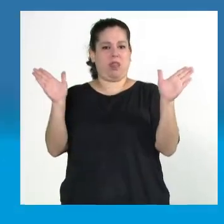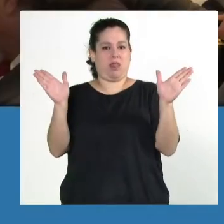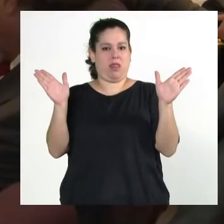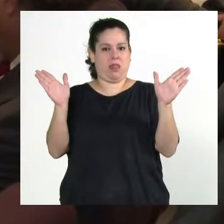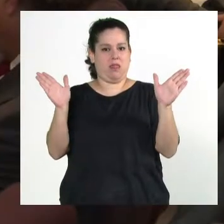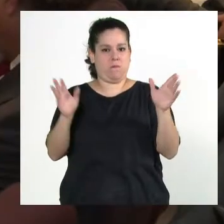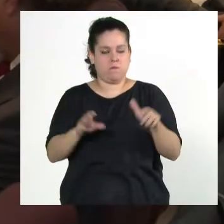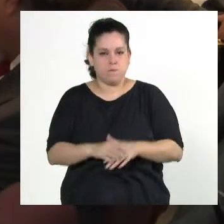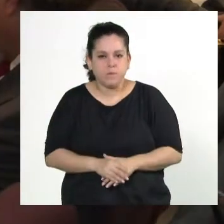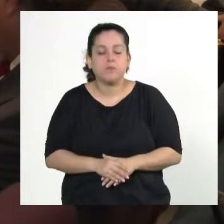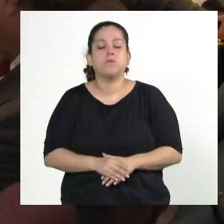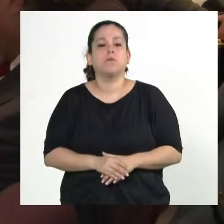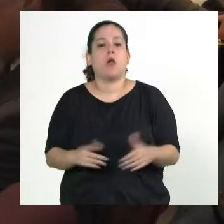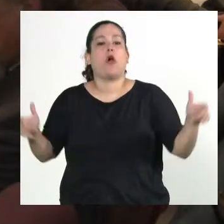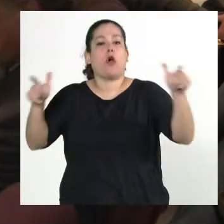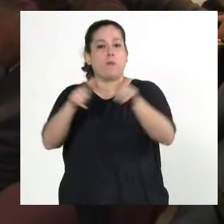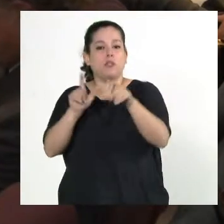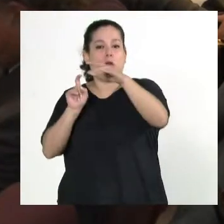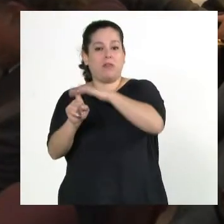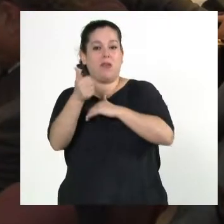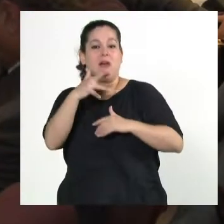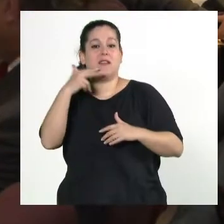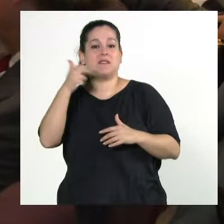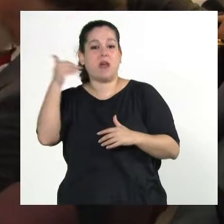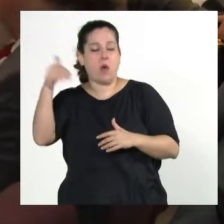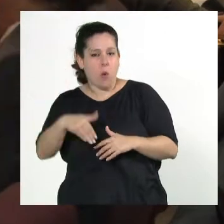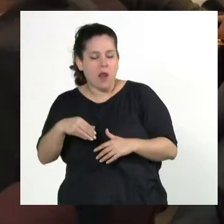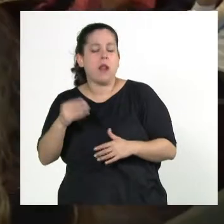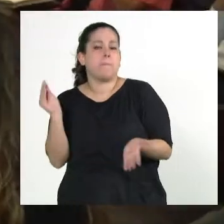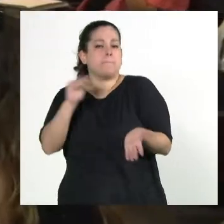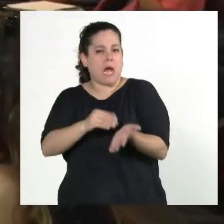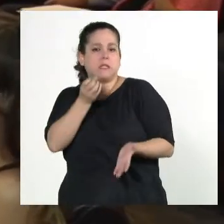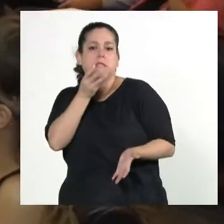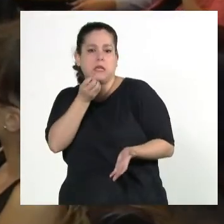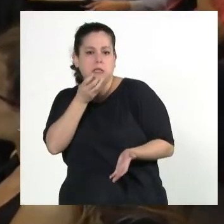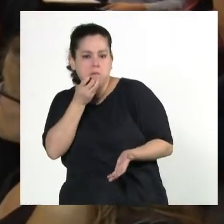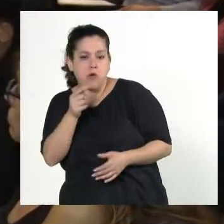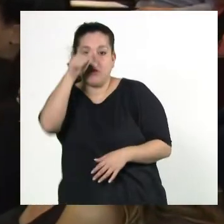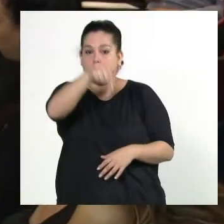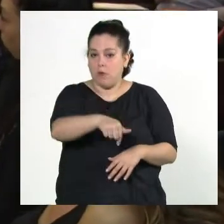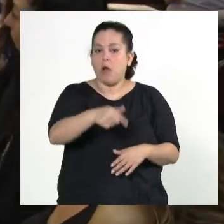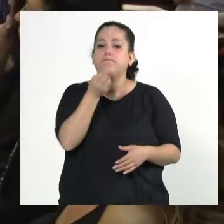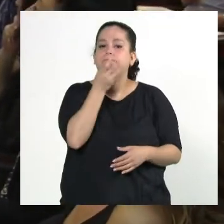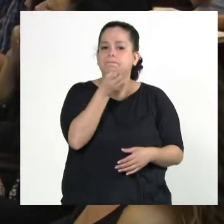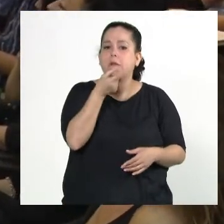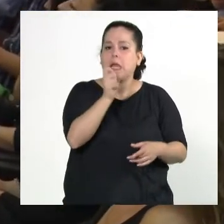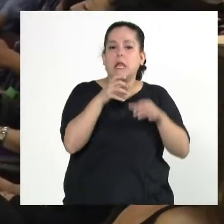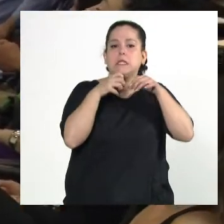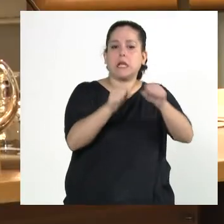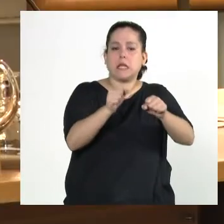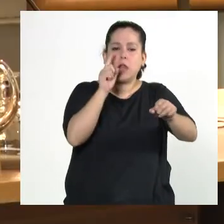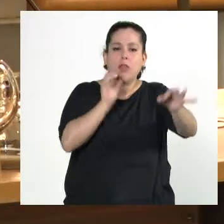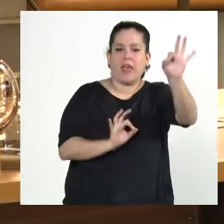La Comisión Bicameral Investigadora de Lara San Juan continuó con la toma de testimonios. En esta oportunidad expusieron el Secretario de